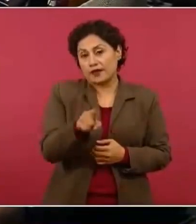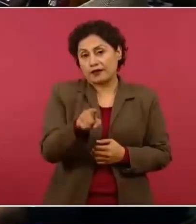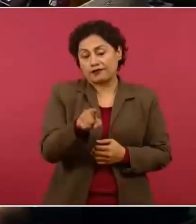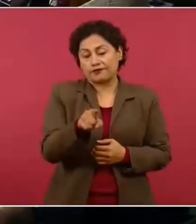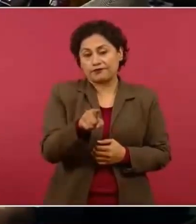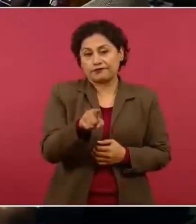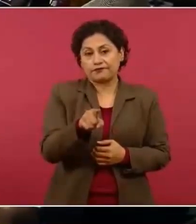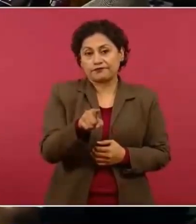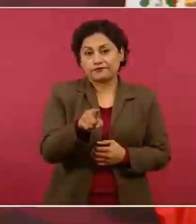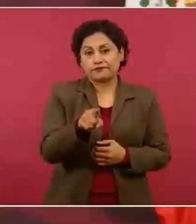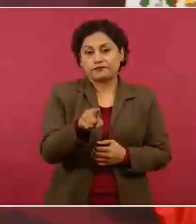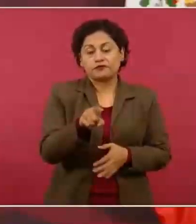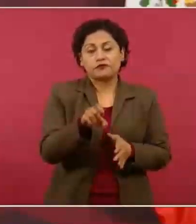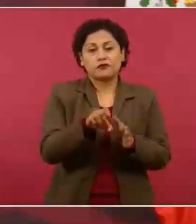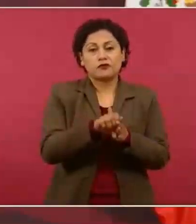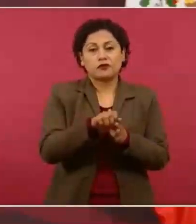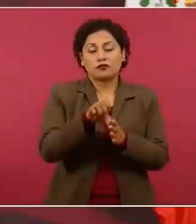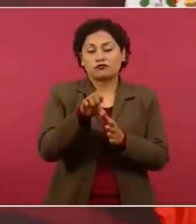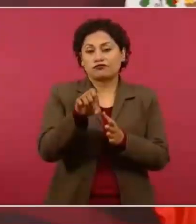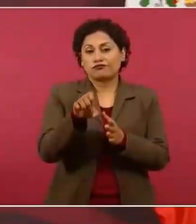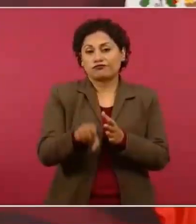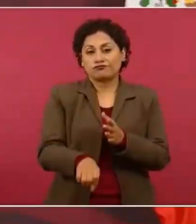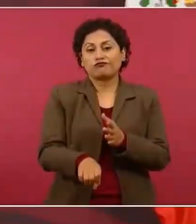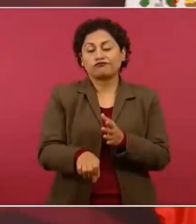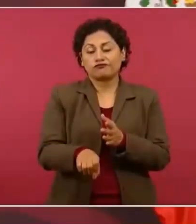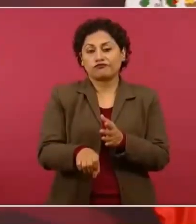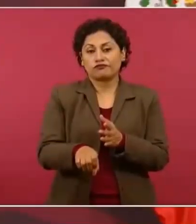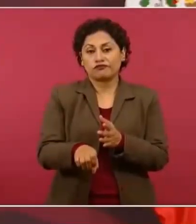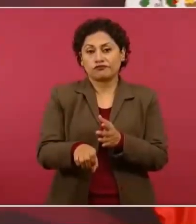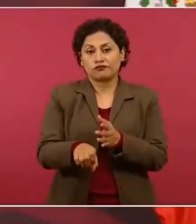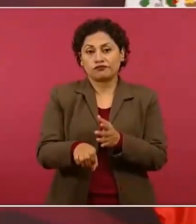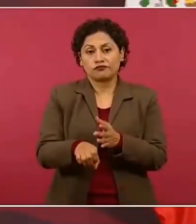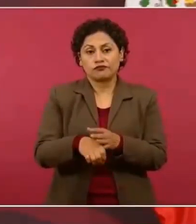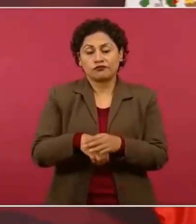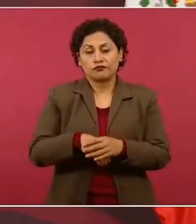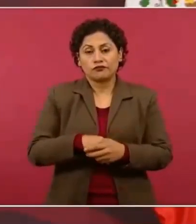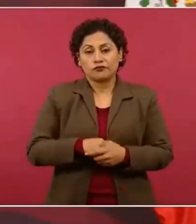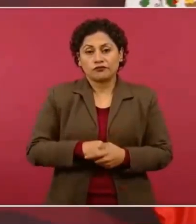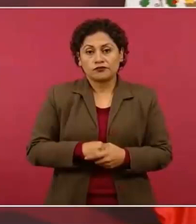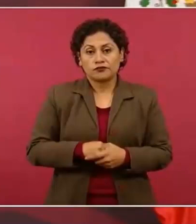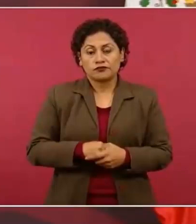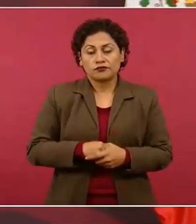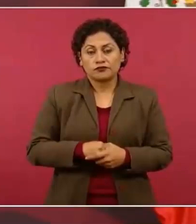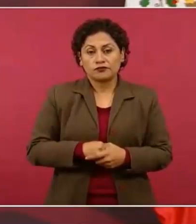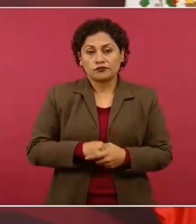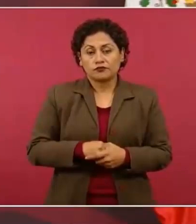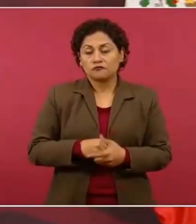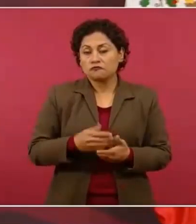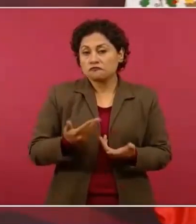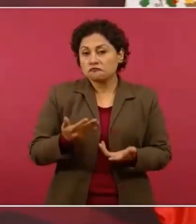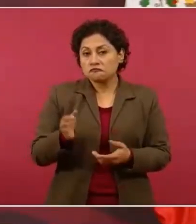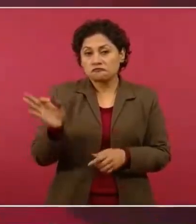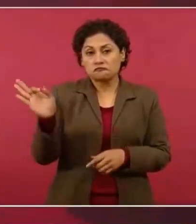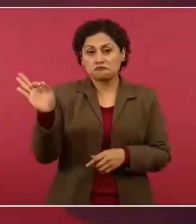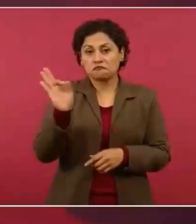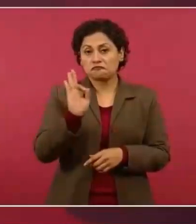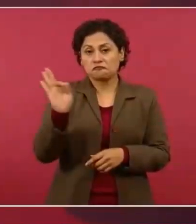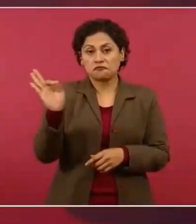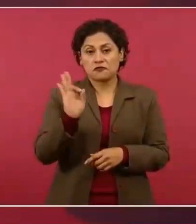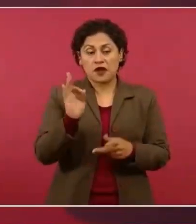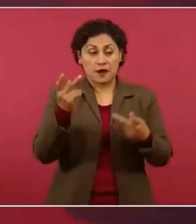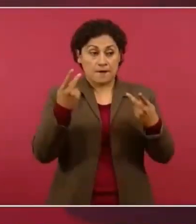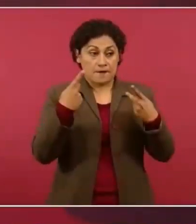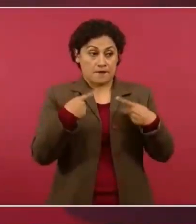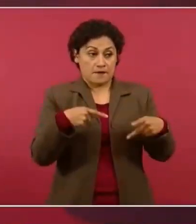personas que tomaron el camino de las